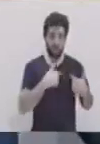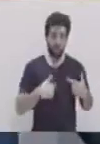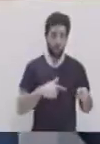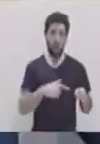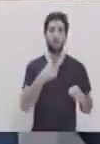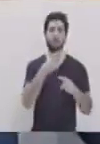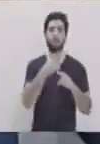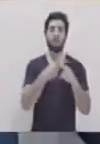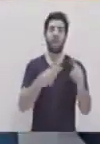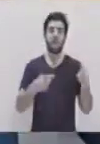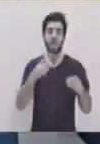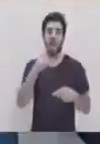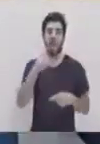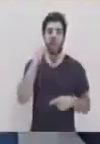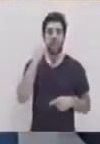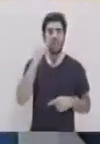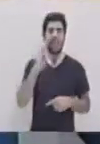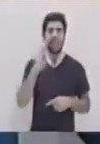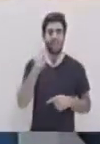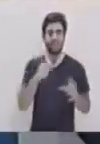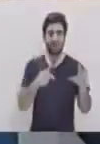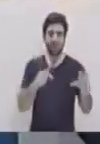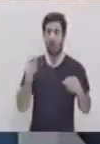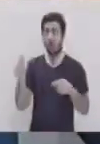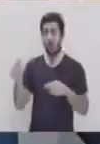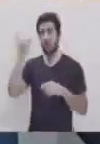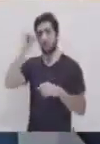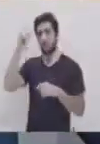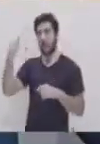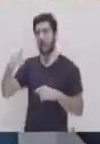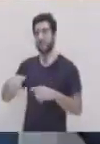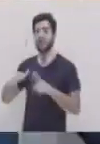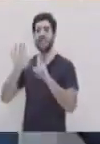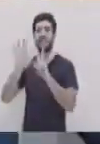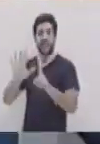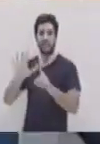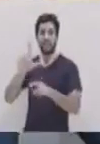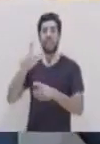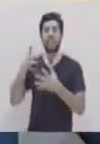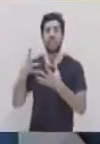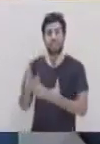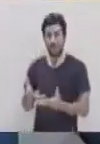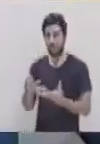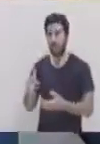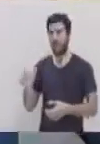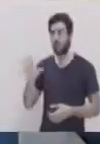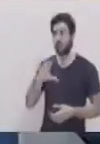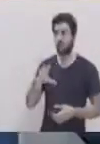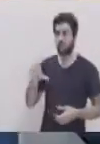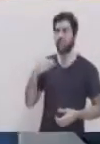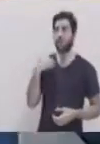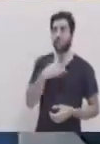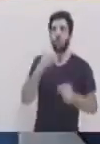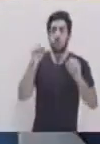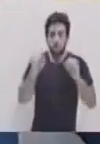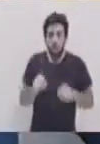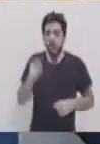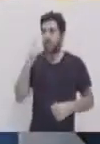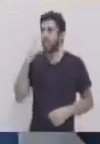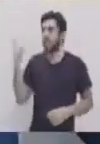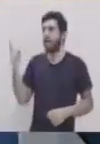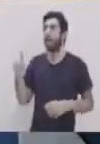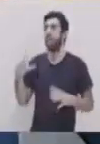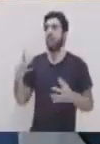Bueno, entonces vamos a empezar con la parte externa del corazón que es lo que podemos ver. Que está compuesta de músculo,